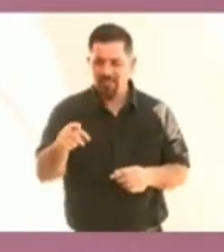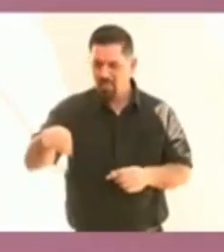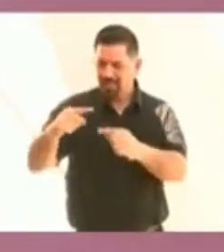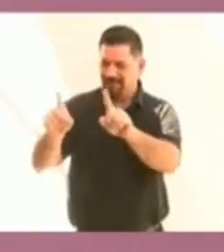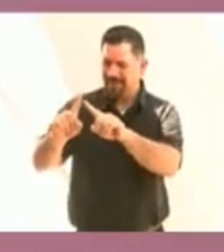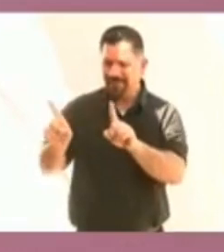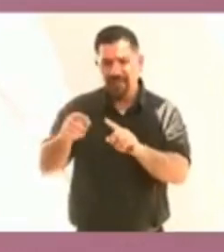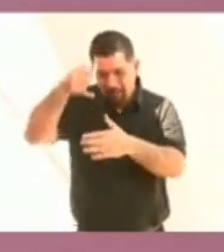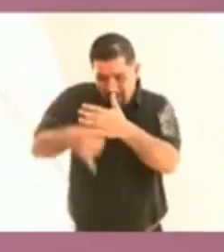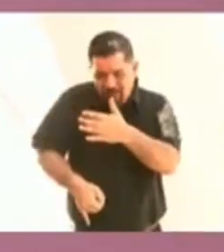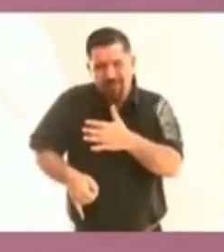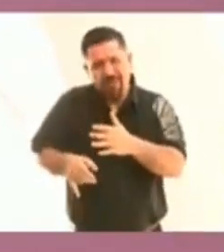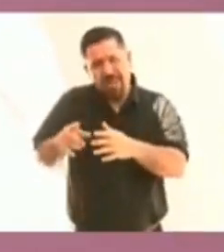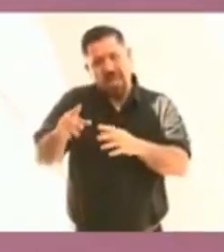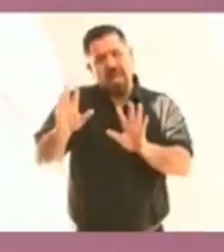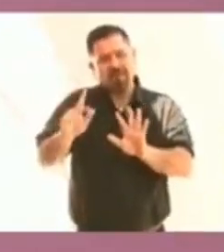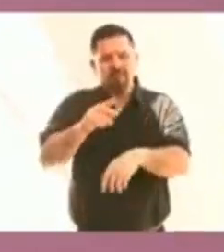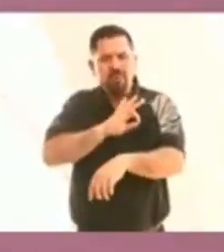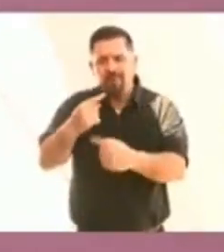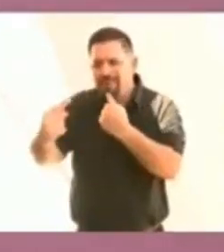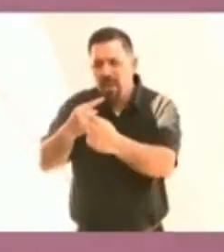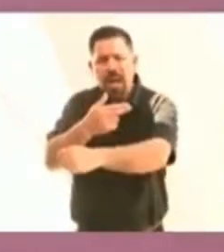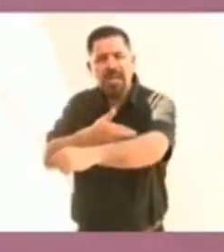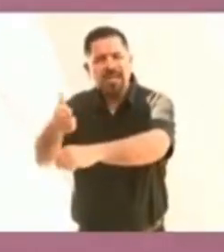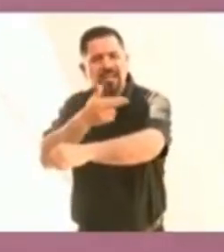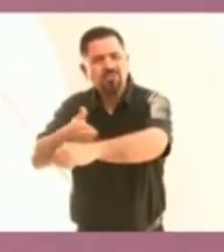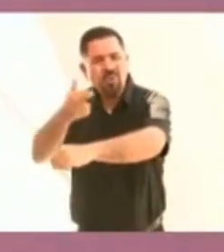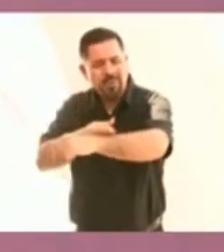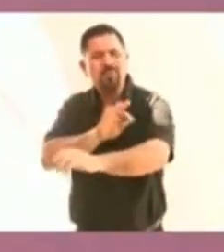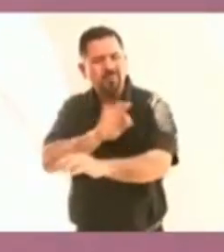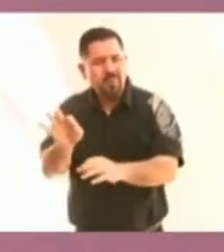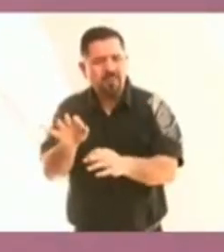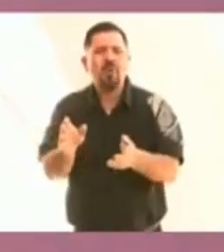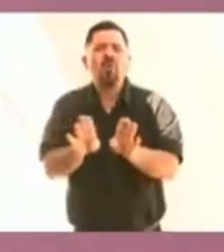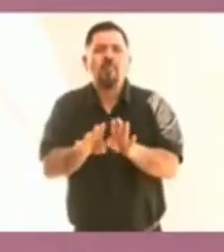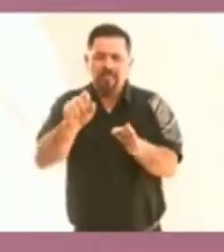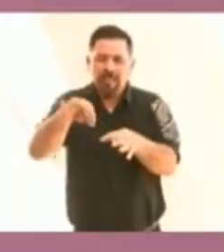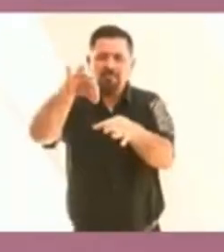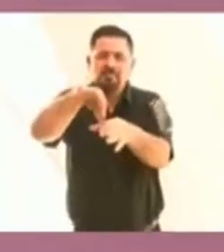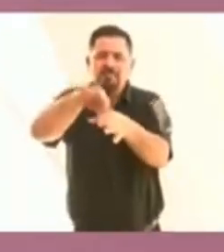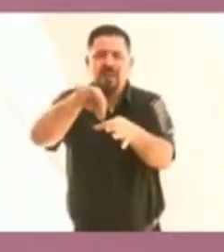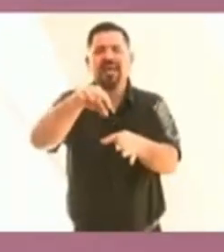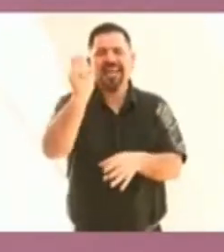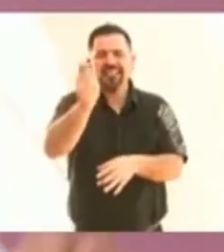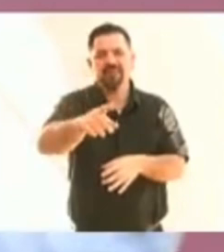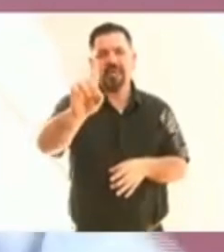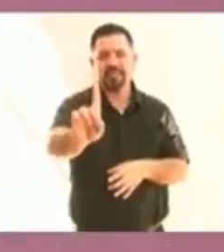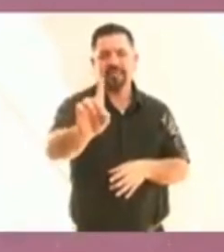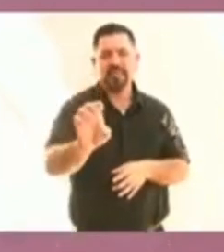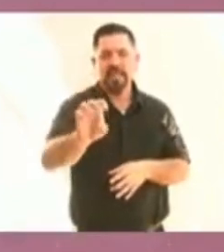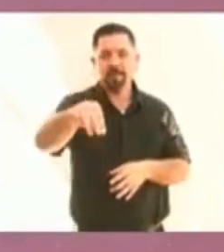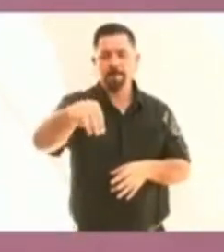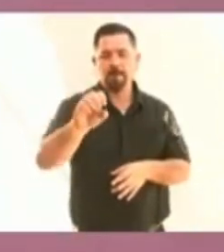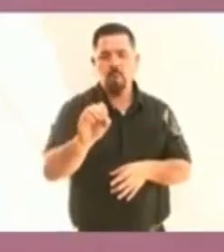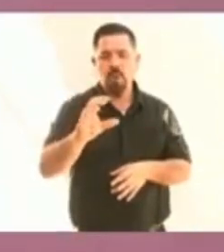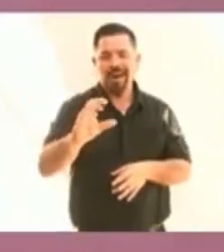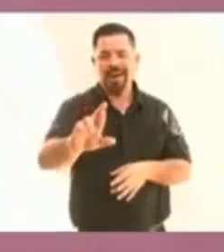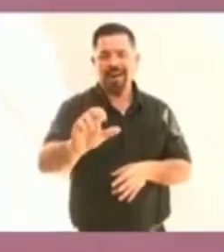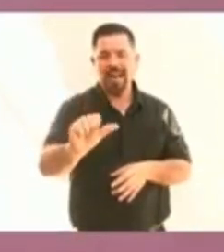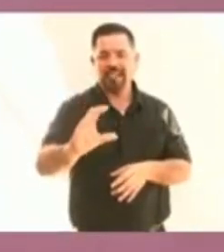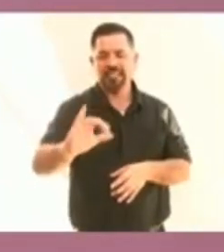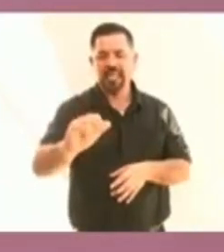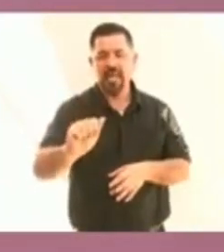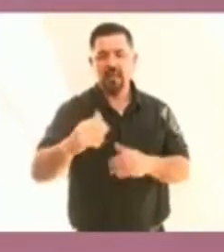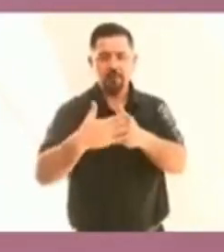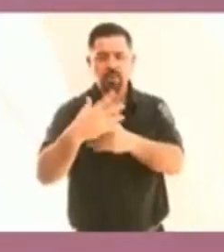tenemos, que son de fondo, se pueden resolver por la vía democrática, con el método democrático. Van a haber elecciones el año